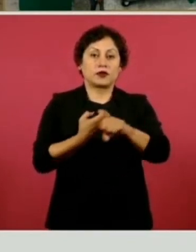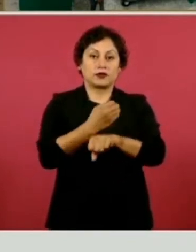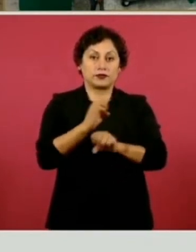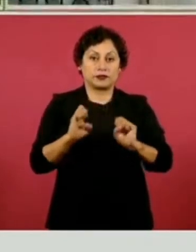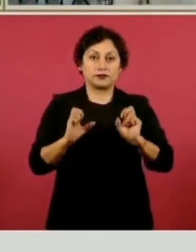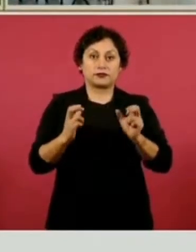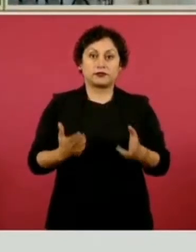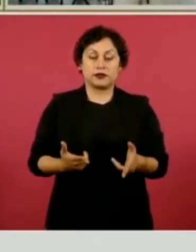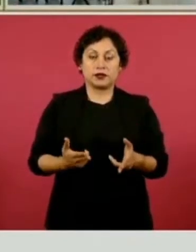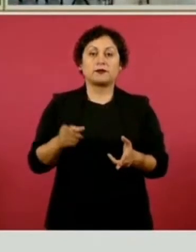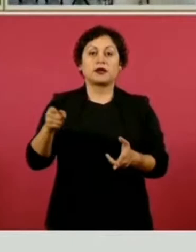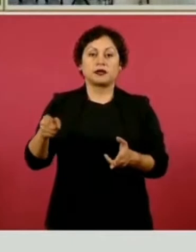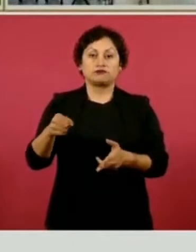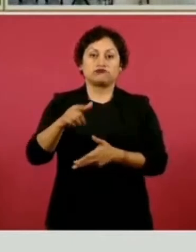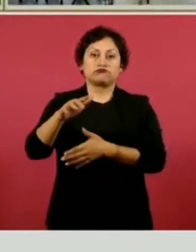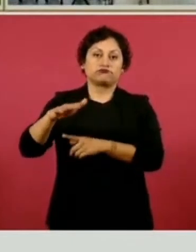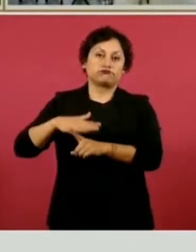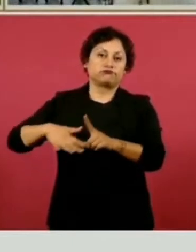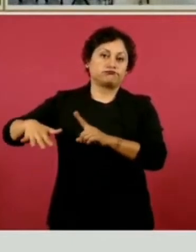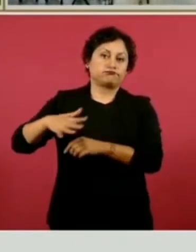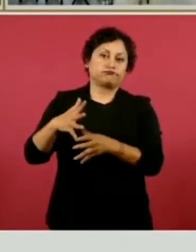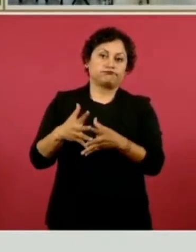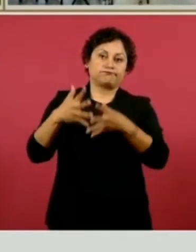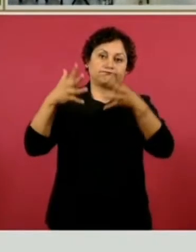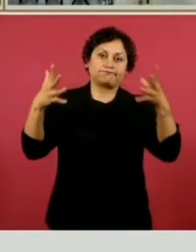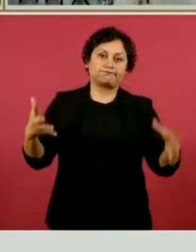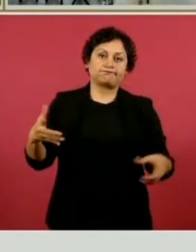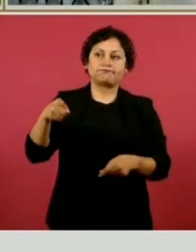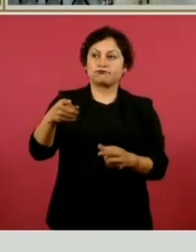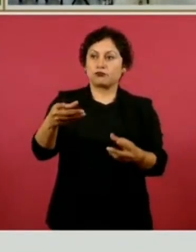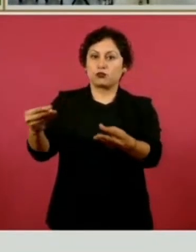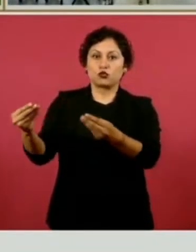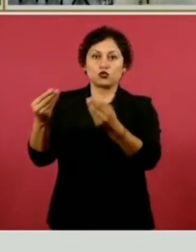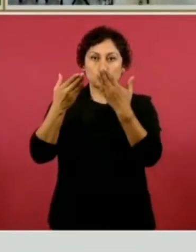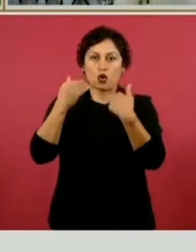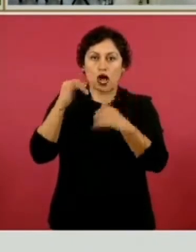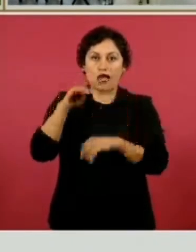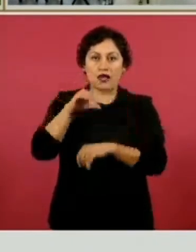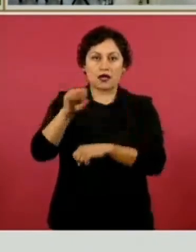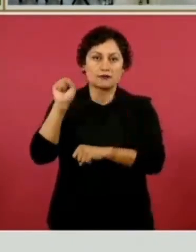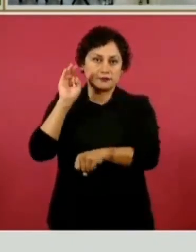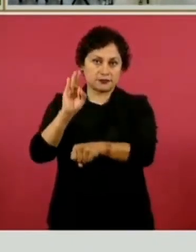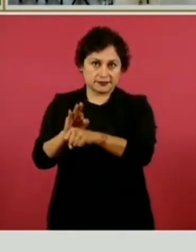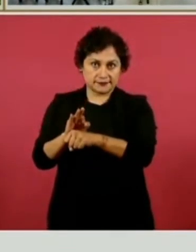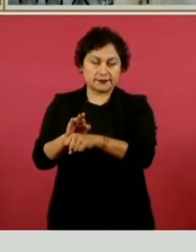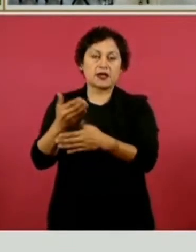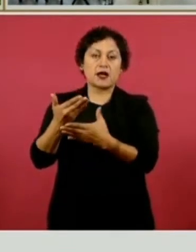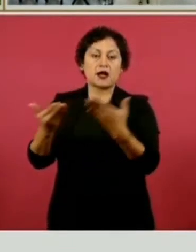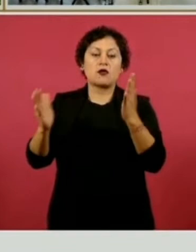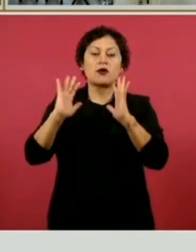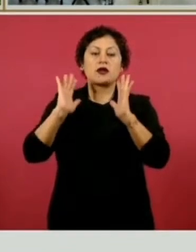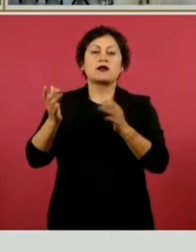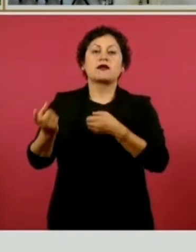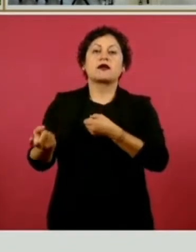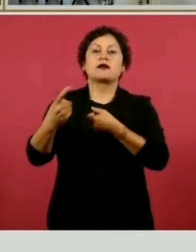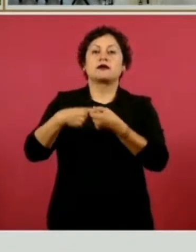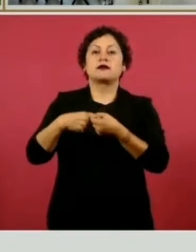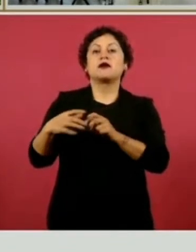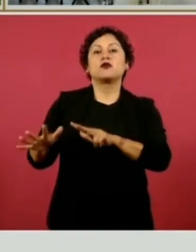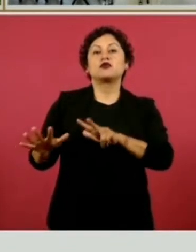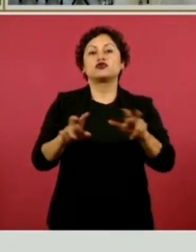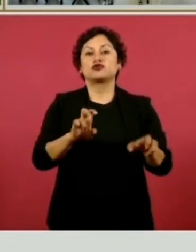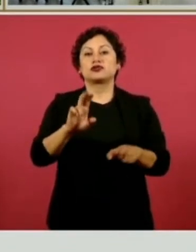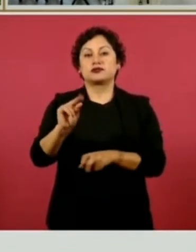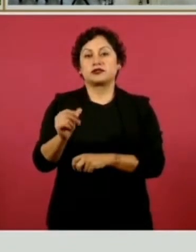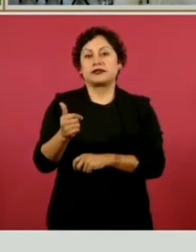población muy grande que no cuenta con seguridad social, son ya 887 los comités que ya están